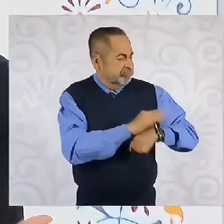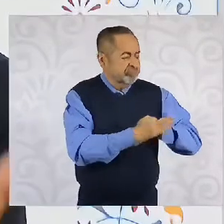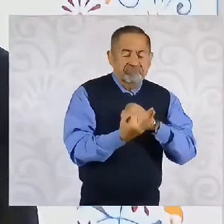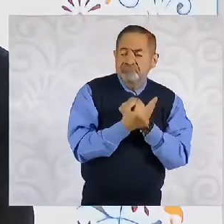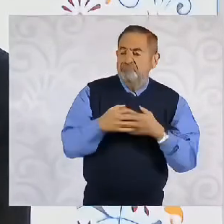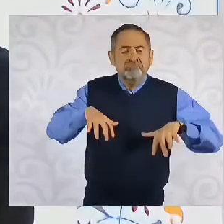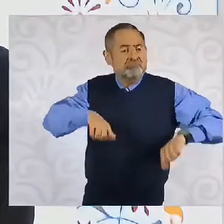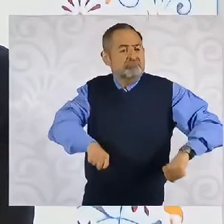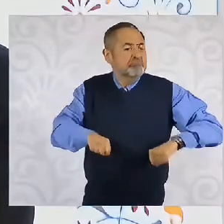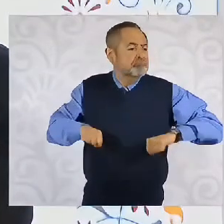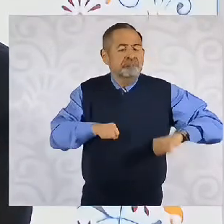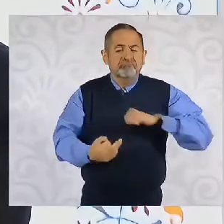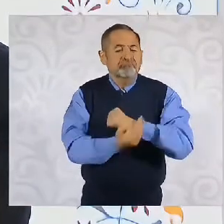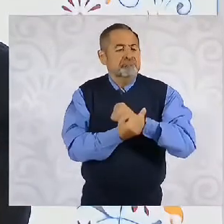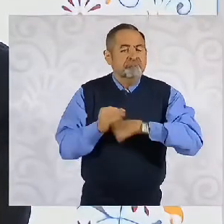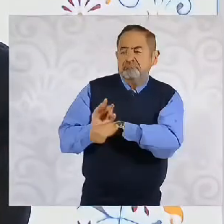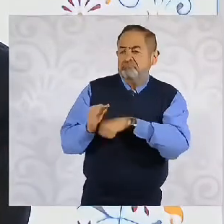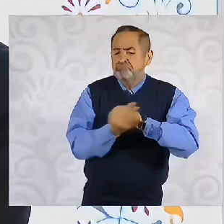presentó.